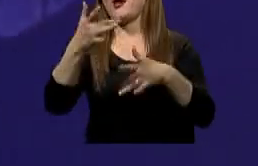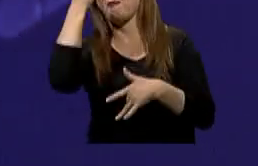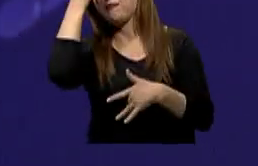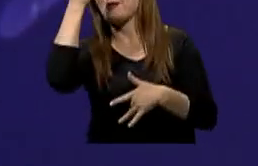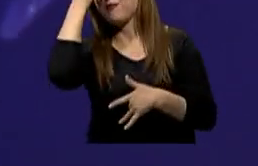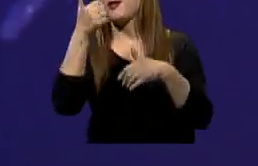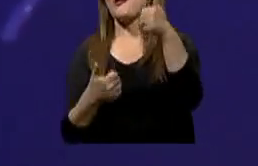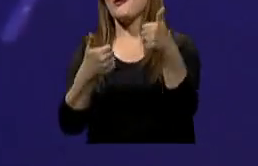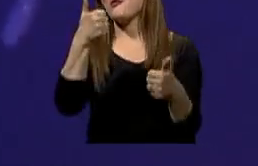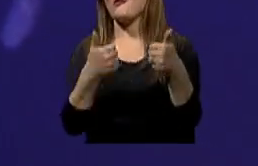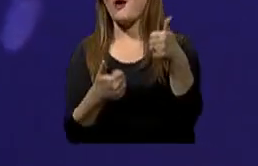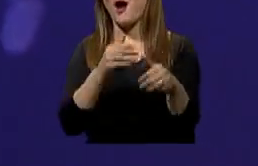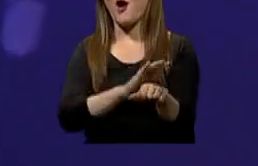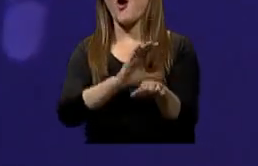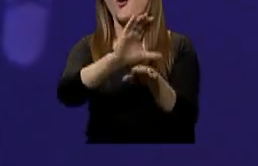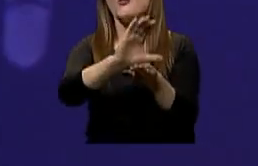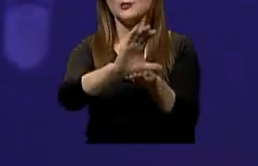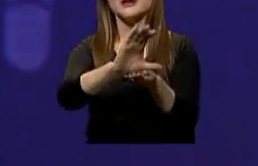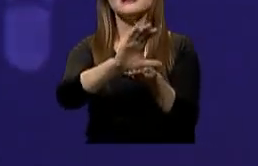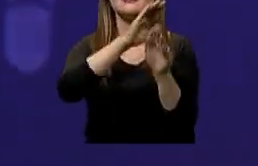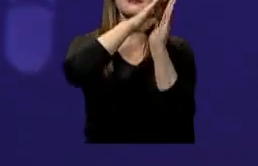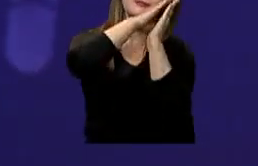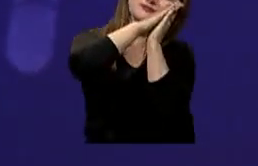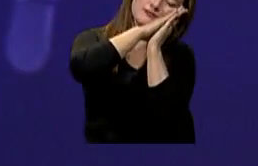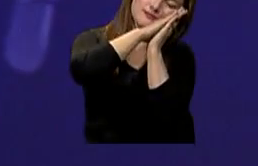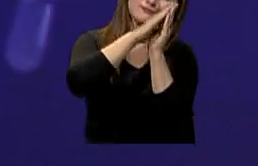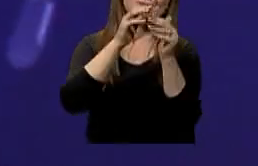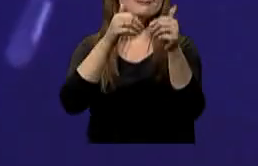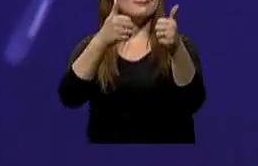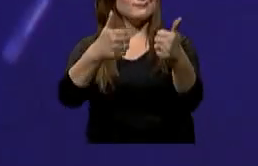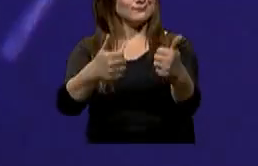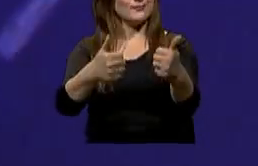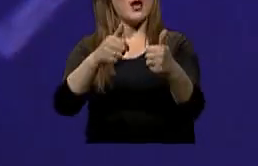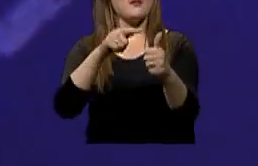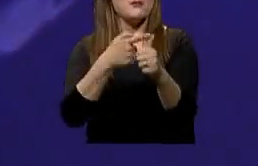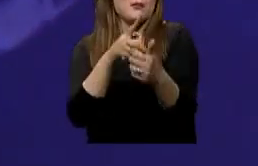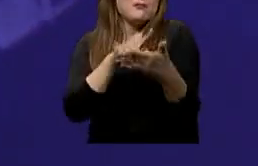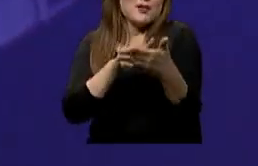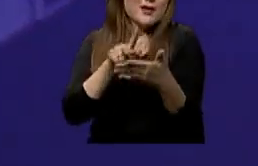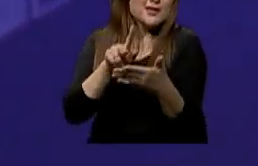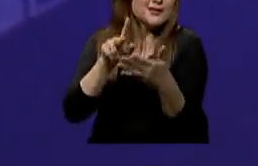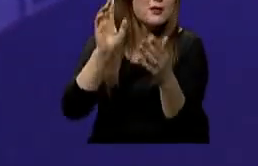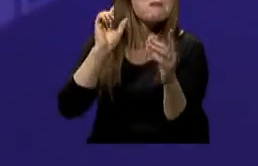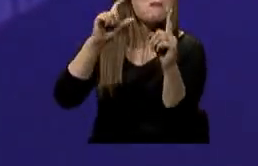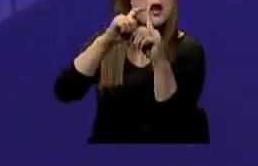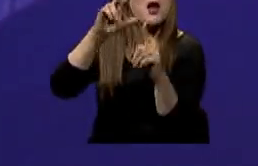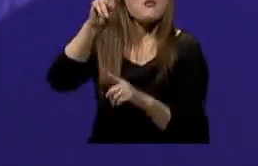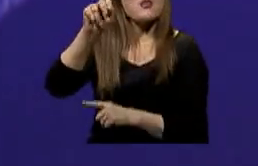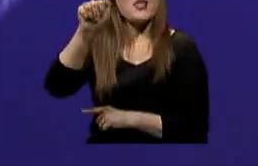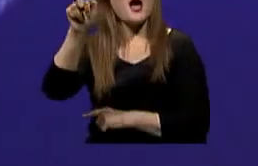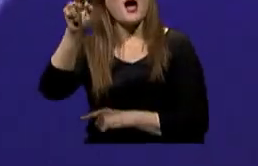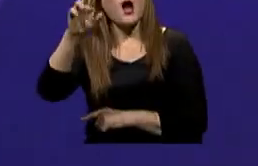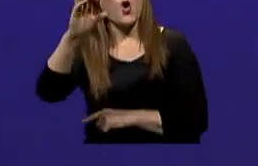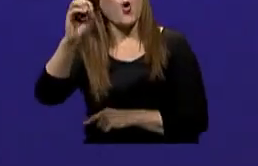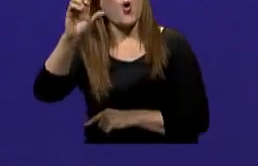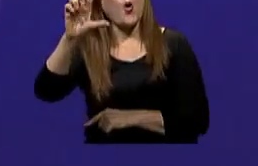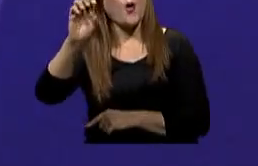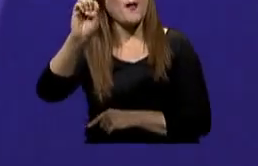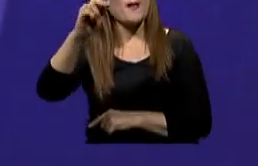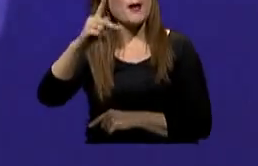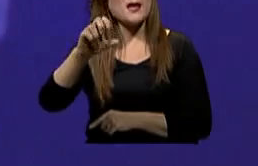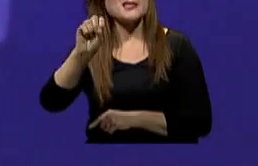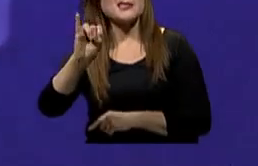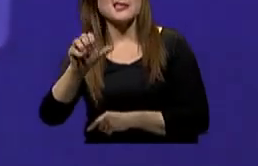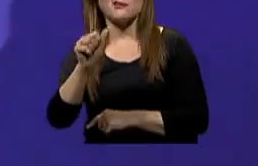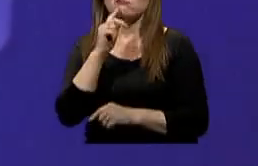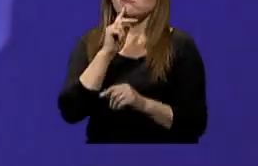narcolepsia y los consejos para tener un sueño reparador. Quizás es la primera vez que usted escucha la palabra narcolepsia y se imagina muchos